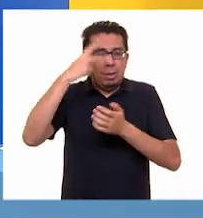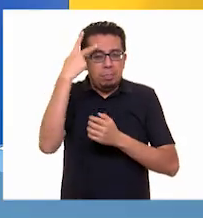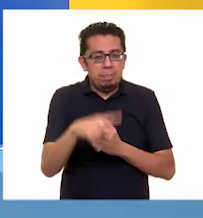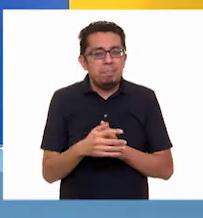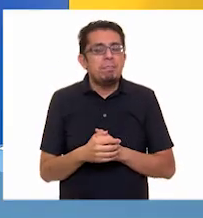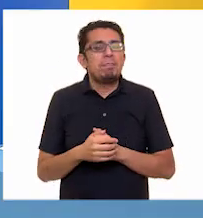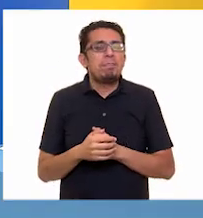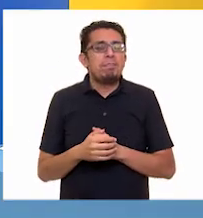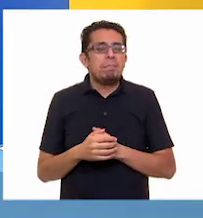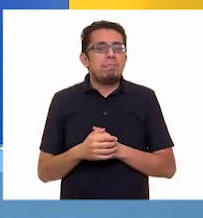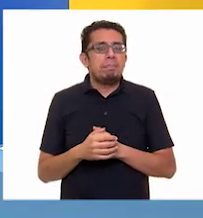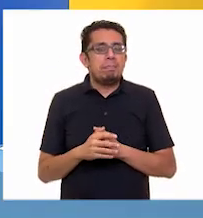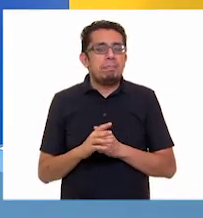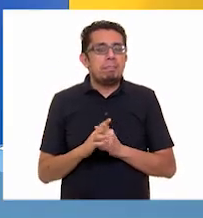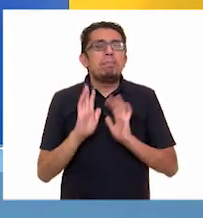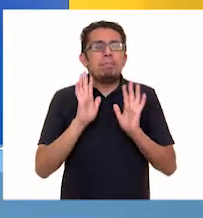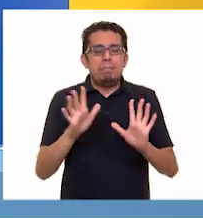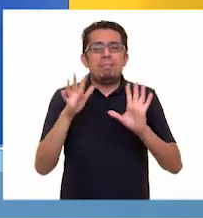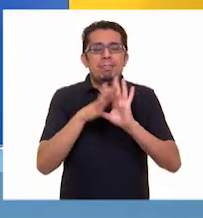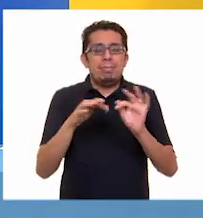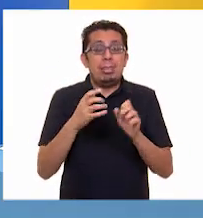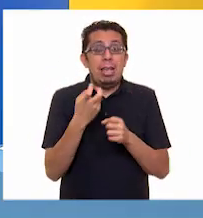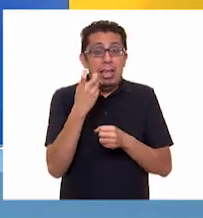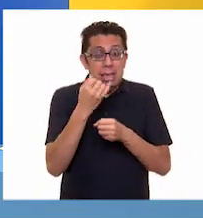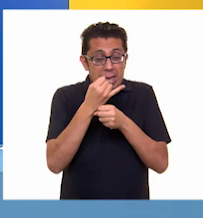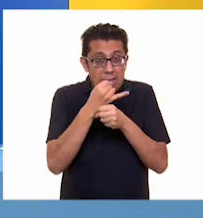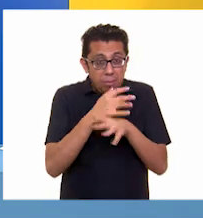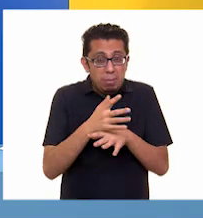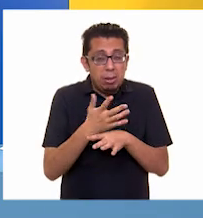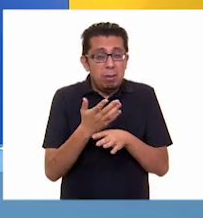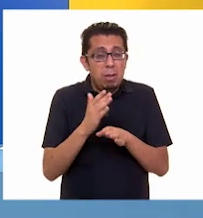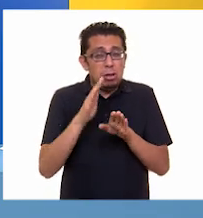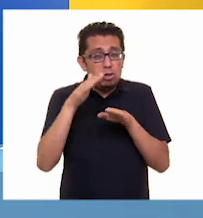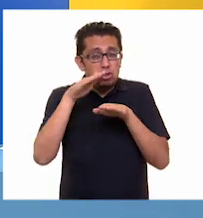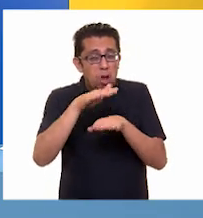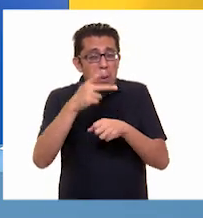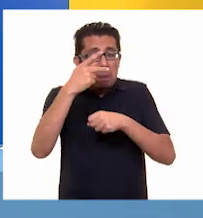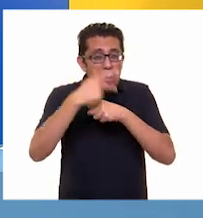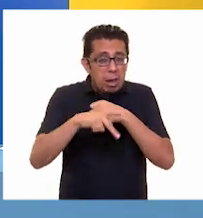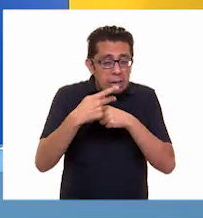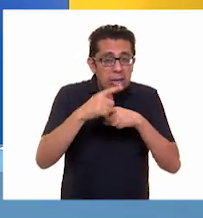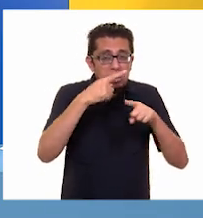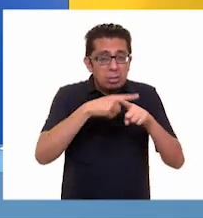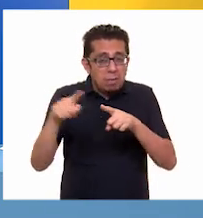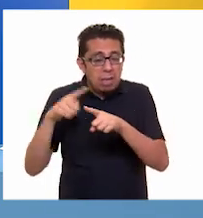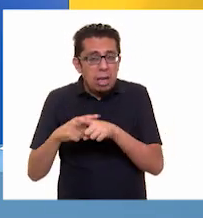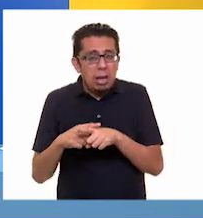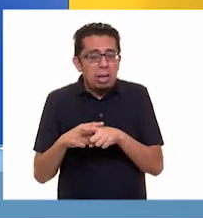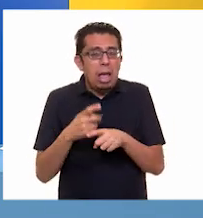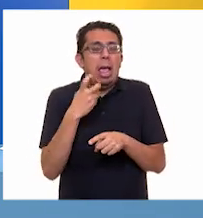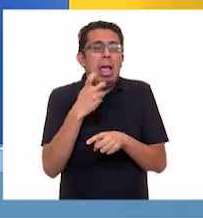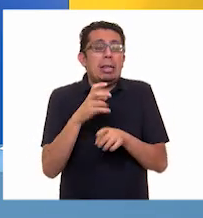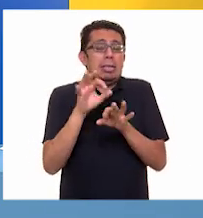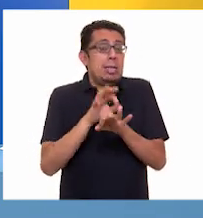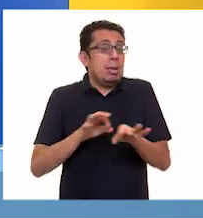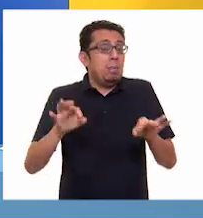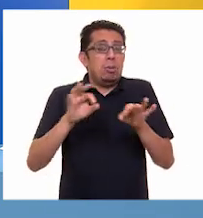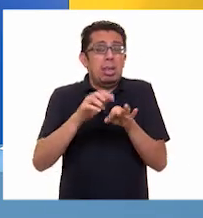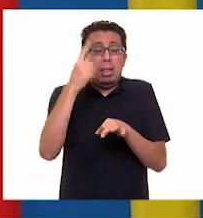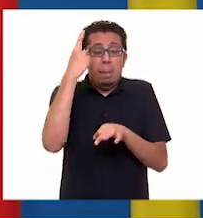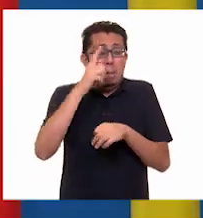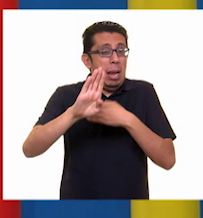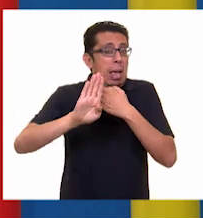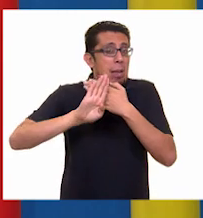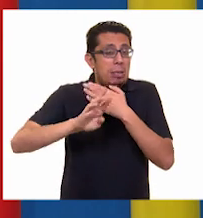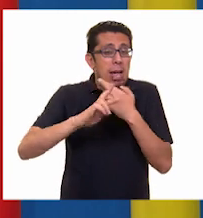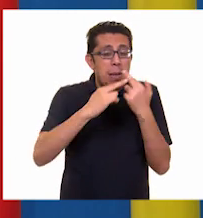Como hemos visto, contar con información sobre los peligros y riesgos a los que estamos expuestos es básico para evitar los desastres.